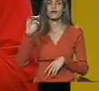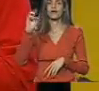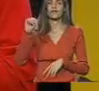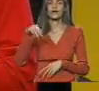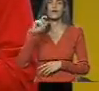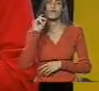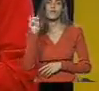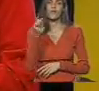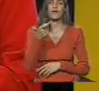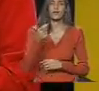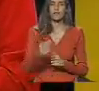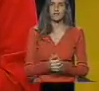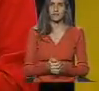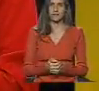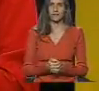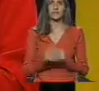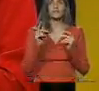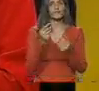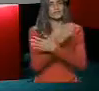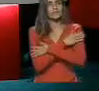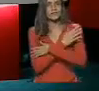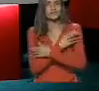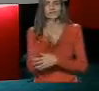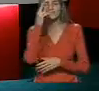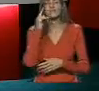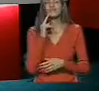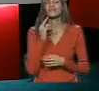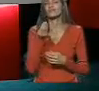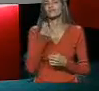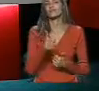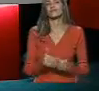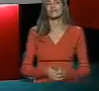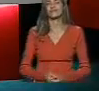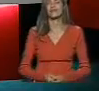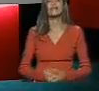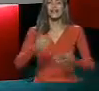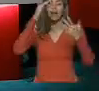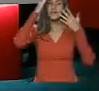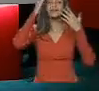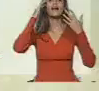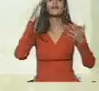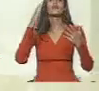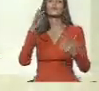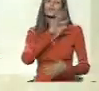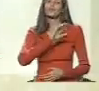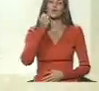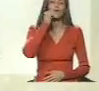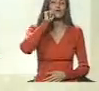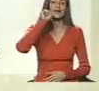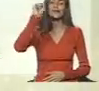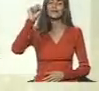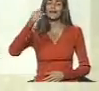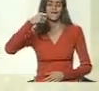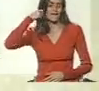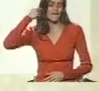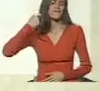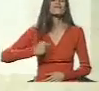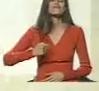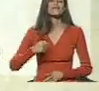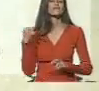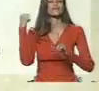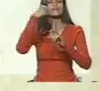en Guarena, en Trapichito. Lilian, un abrazo bolivariano, mi amor. Un saludo socialista, feminista y